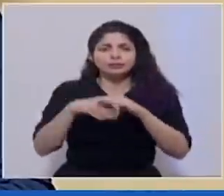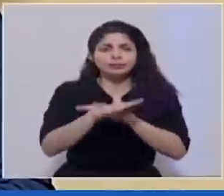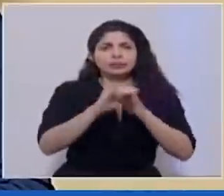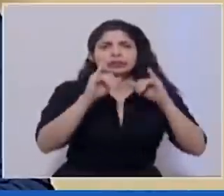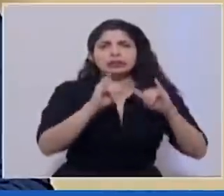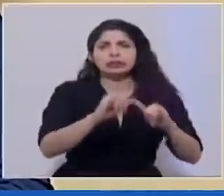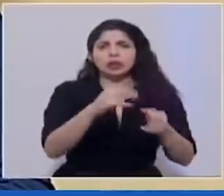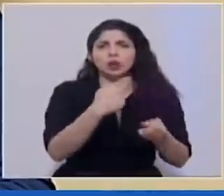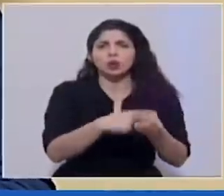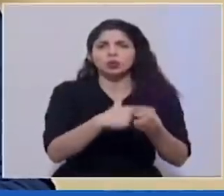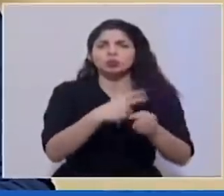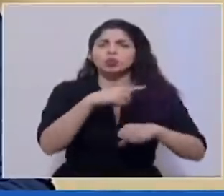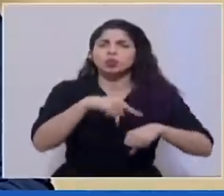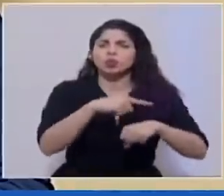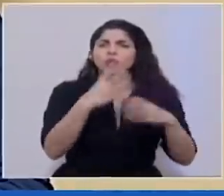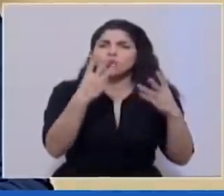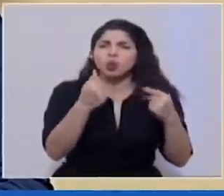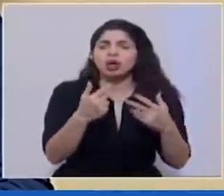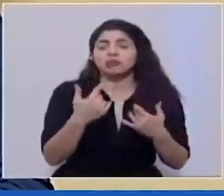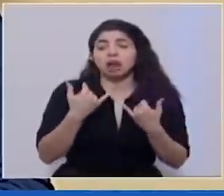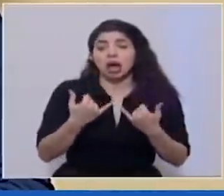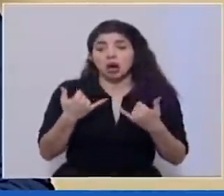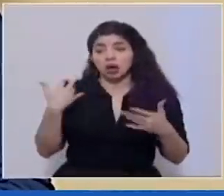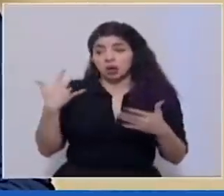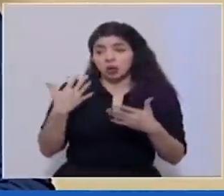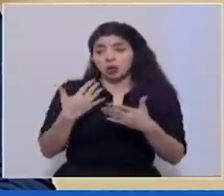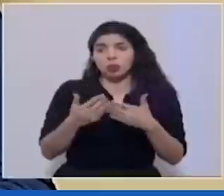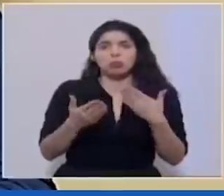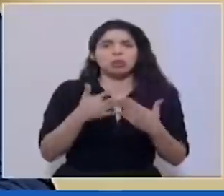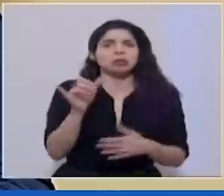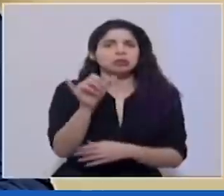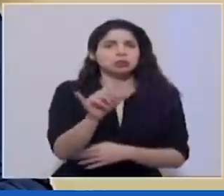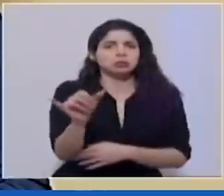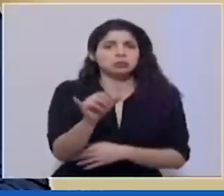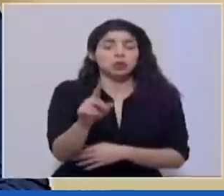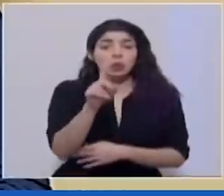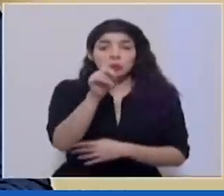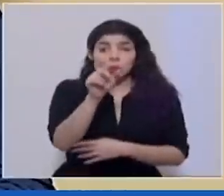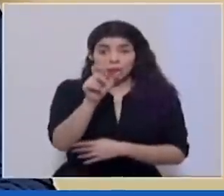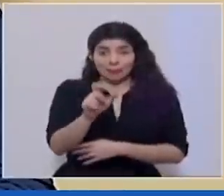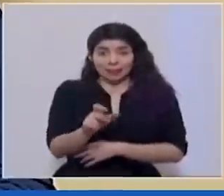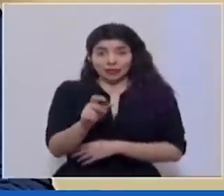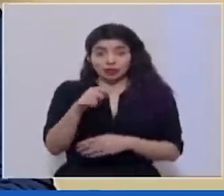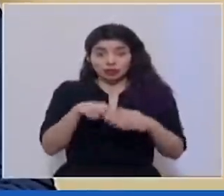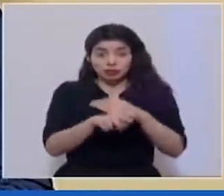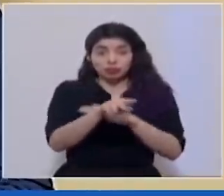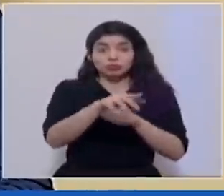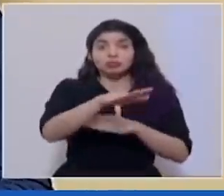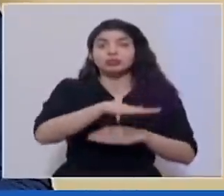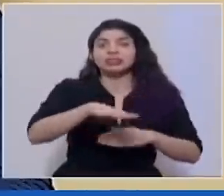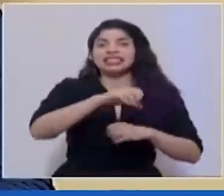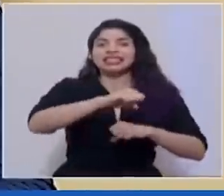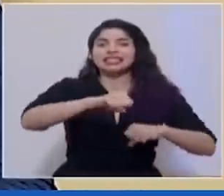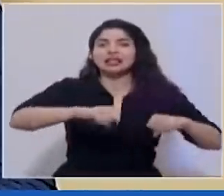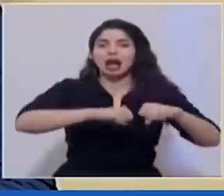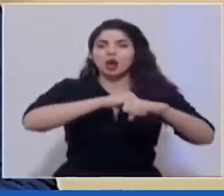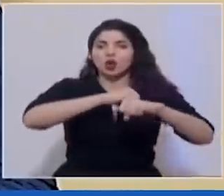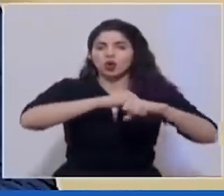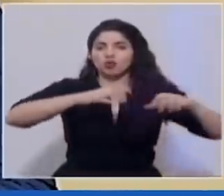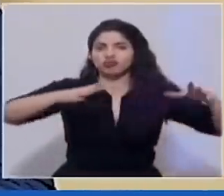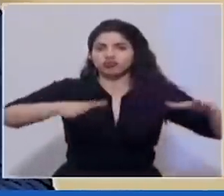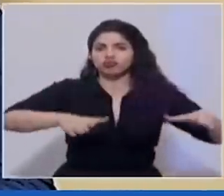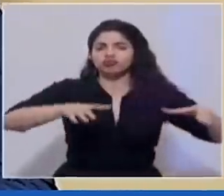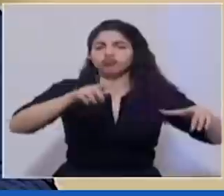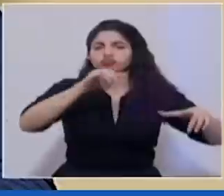relativamente parecidos en el sentido que una persona que permanece en salón más o menos dura unos